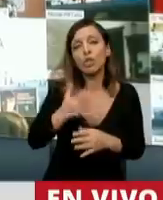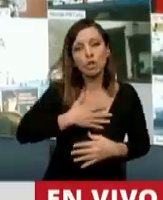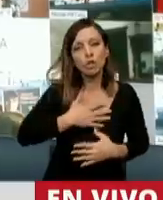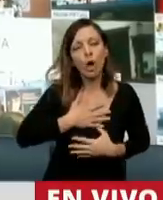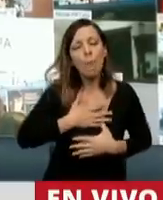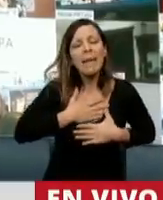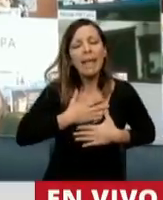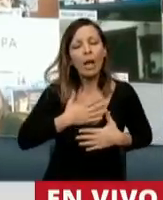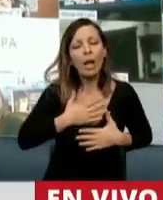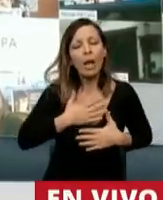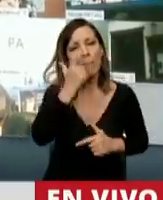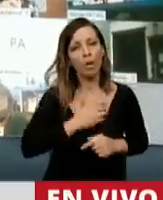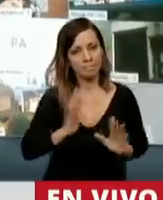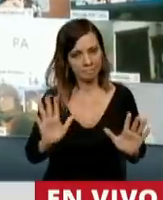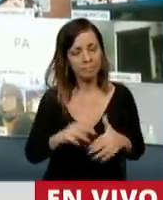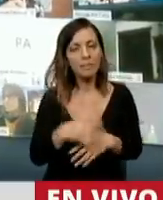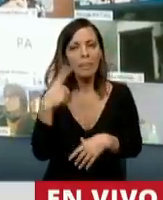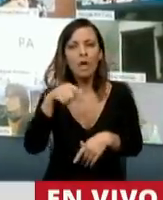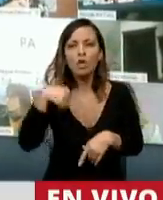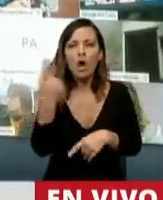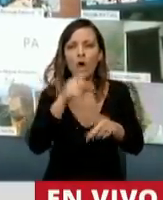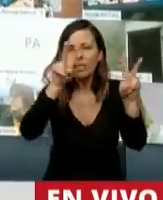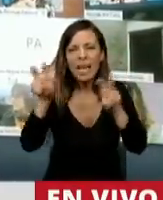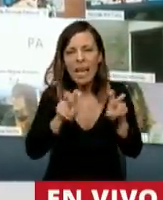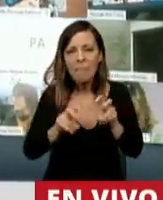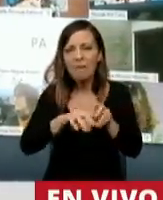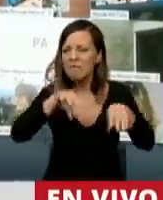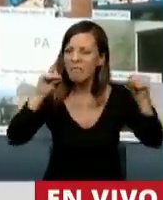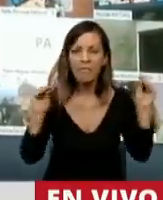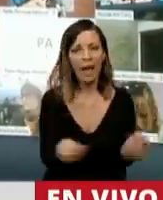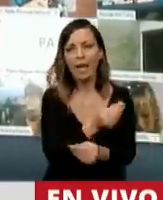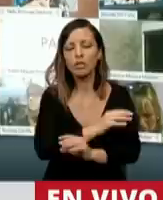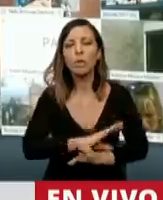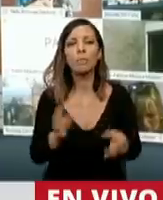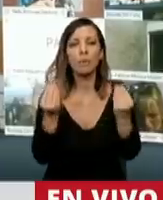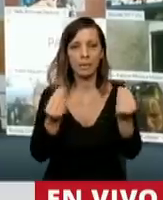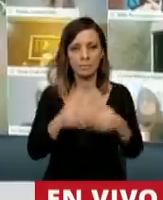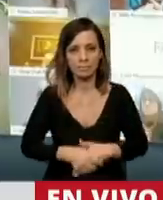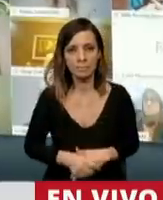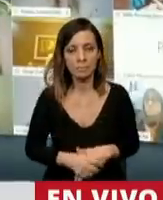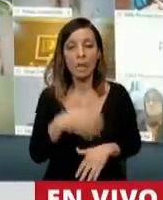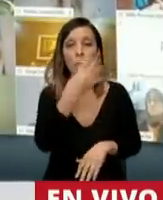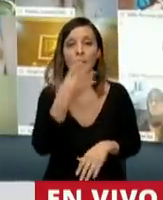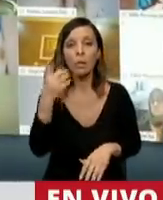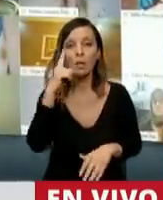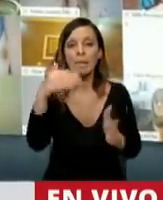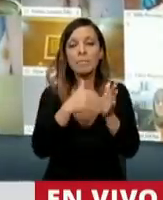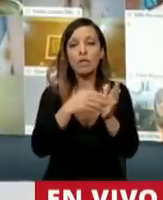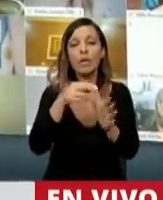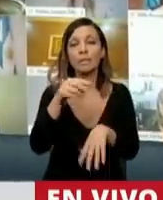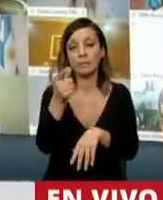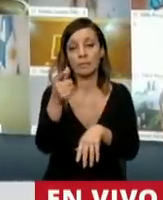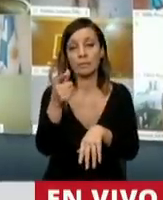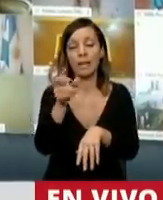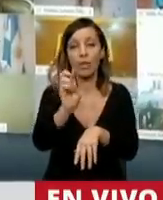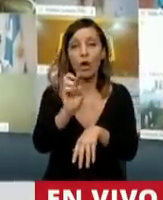más. Pero, ¿por qué fracasa todo esto? ¿Por qué fracasa? 44 mil millones de dólares de fondo monetario para